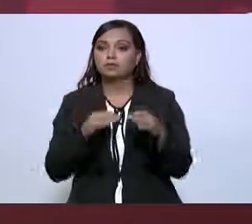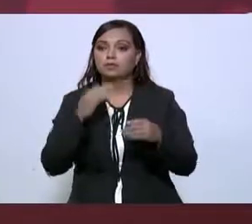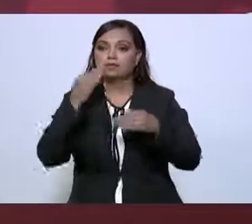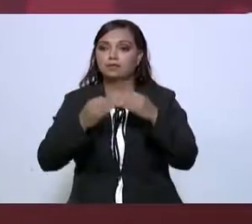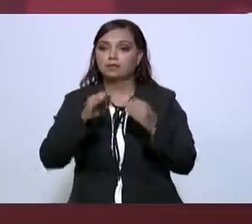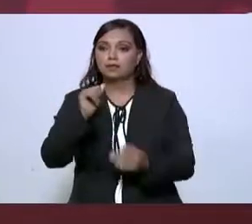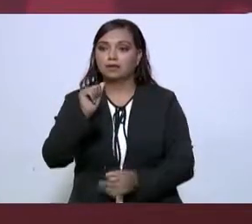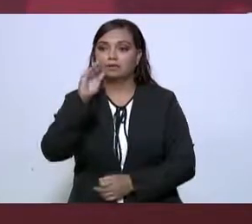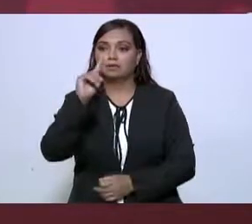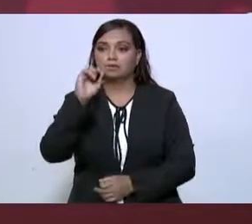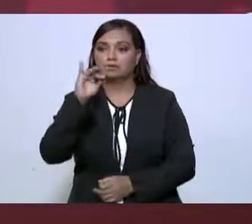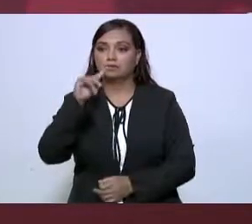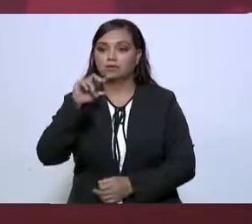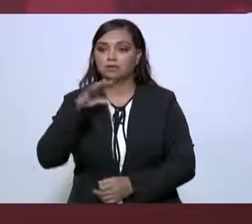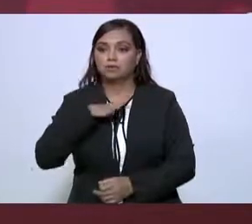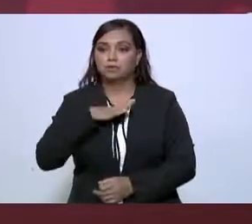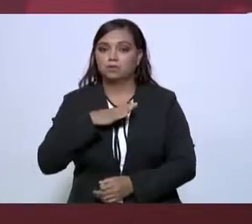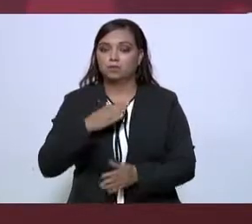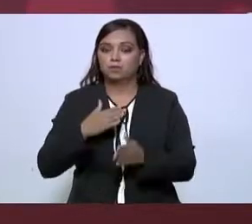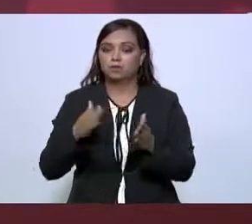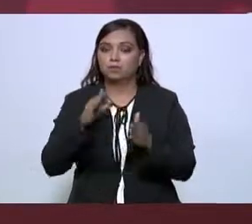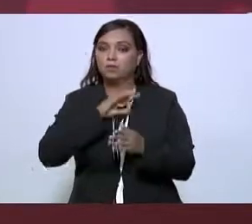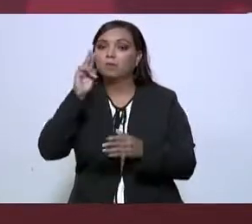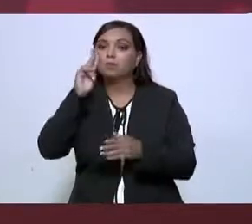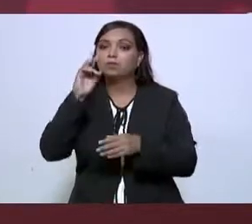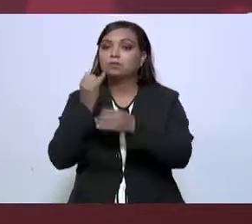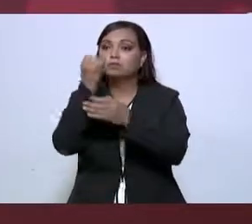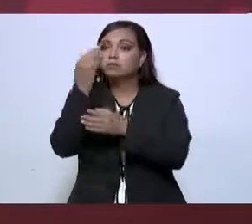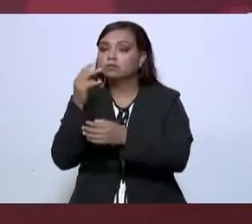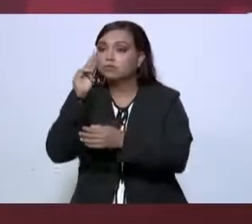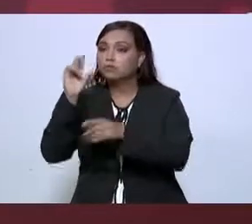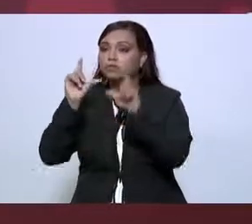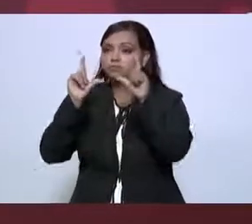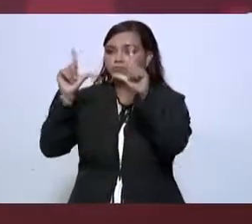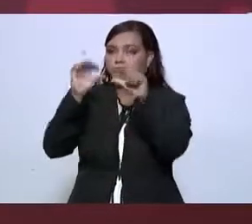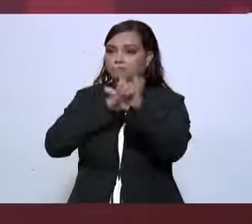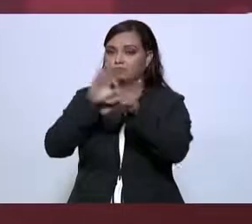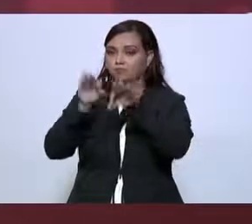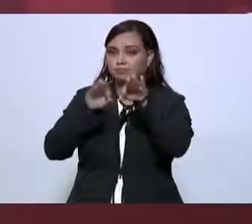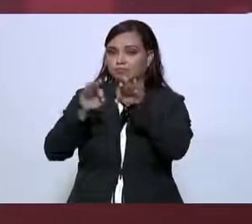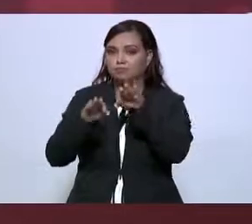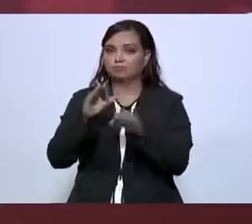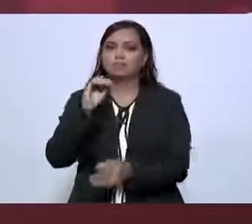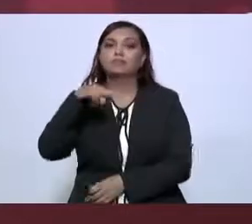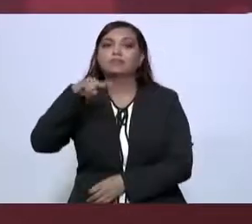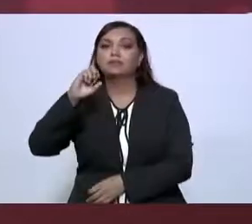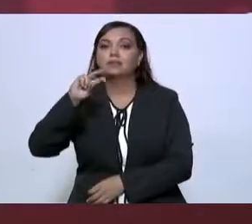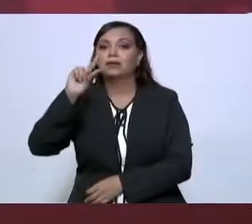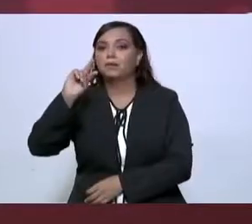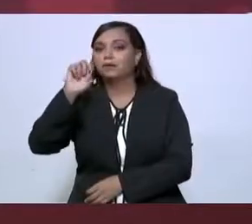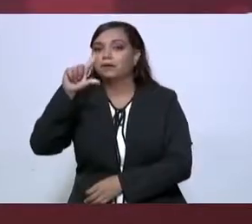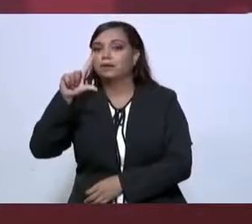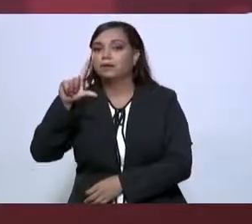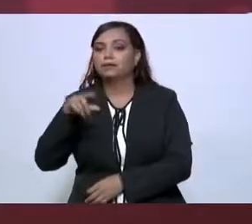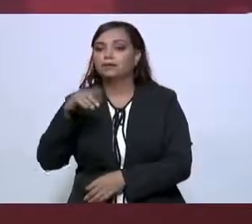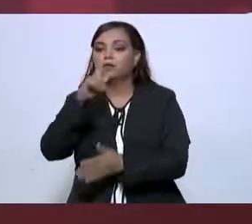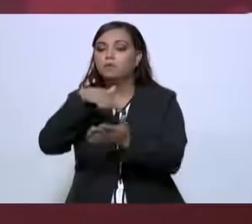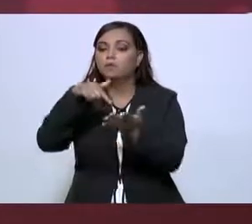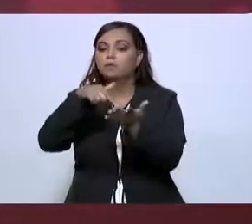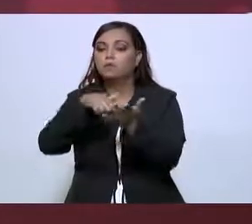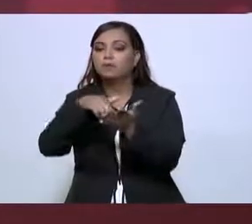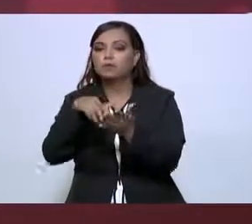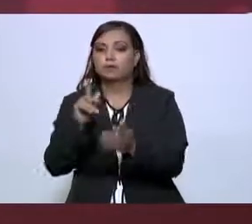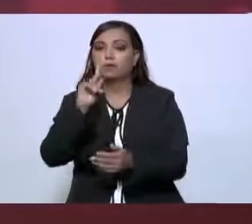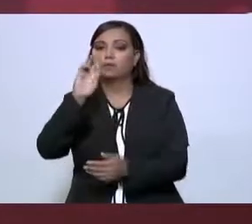de abastecimientos. Al lado derecho se puede ver unas obras ahí, esa es parte del sector naval. Como quien dice, este